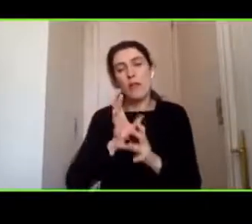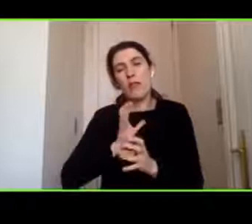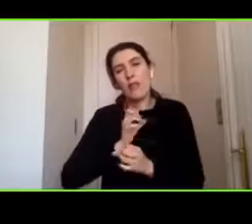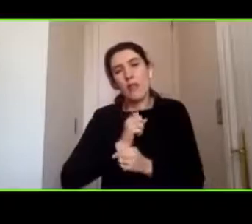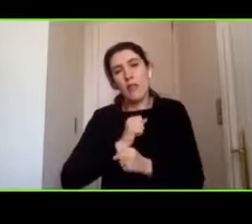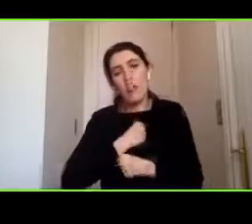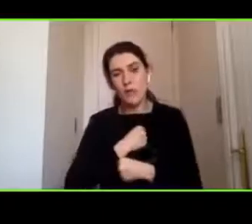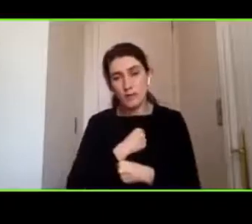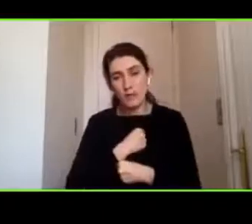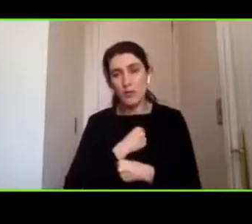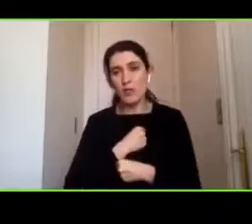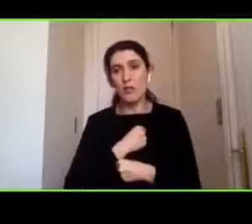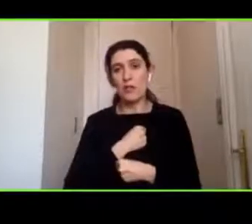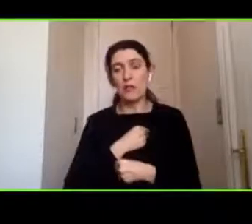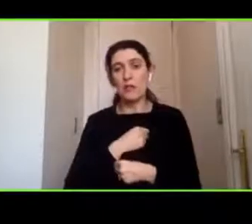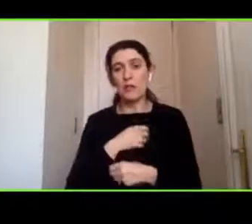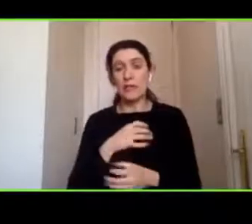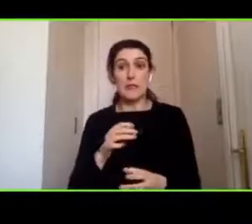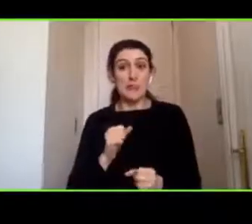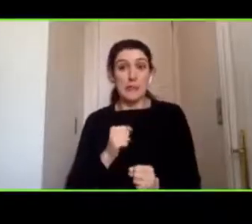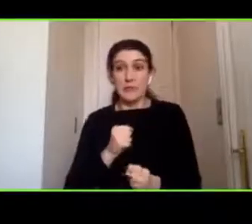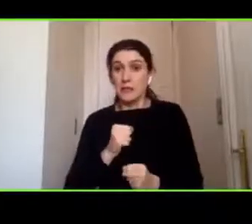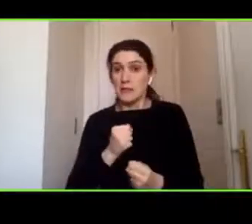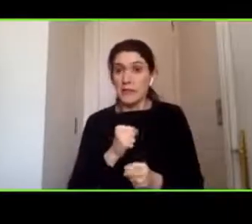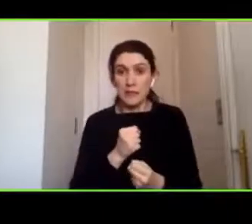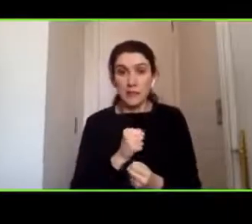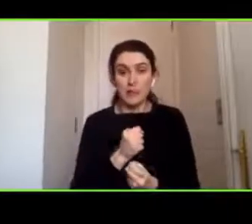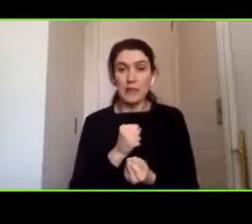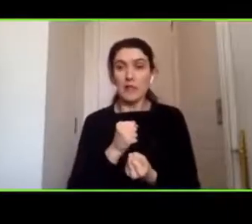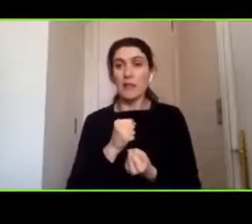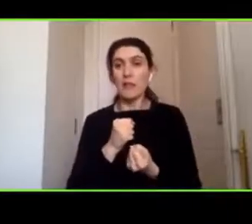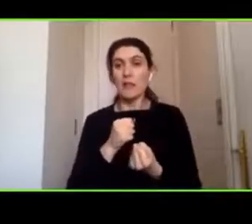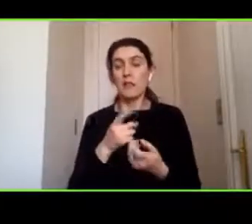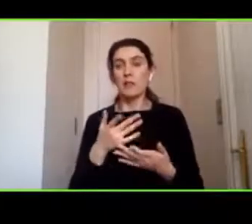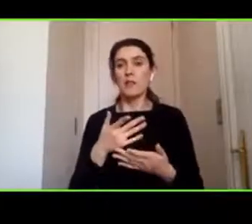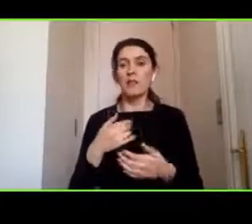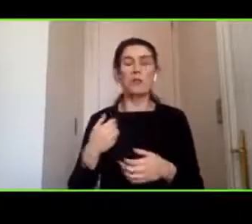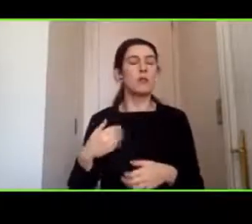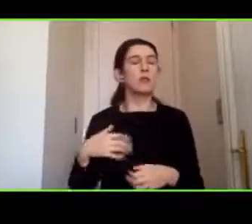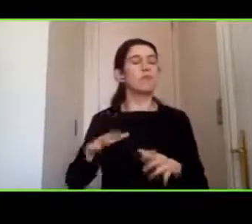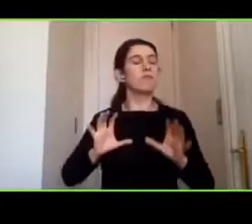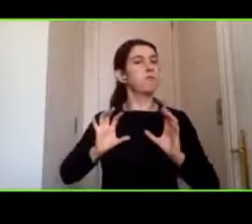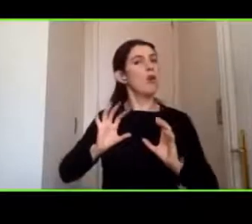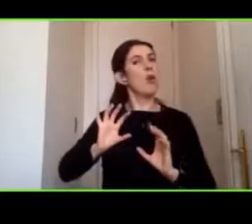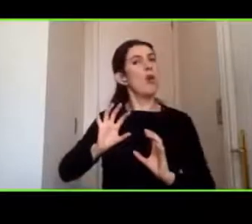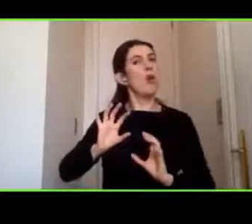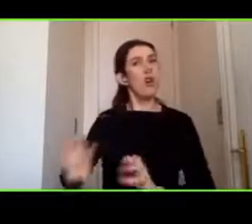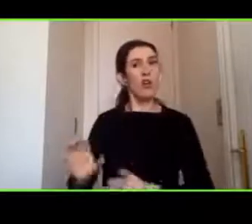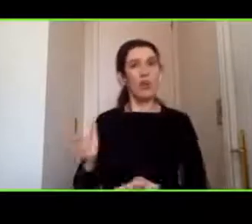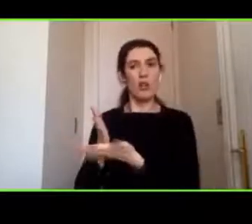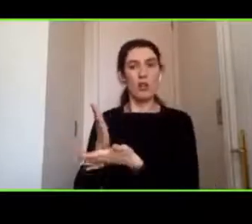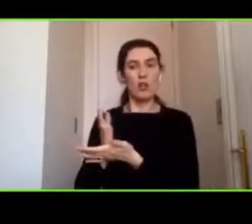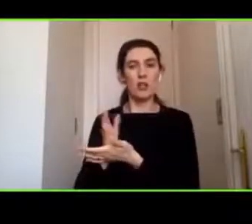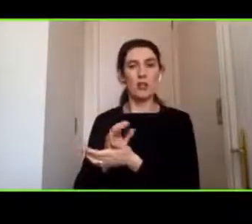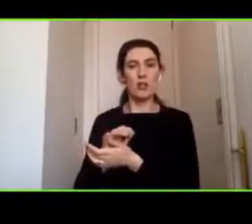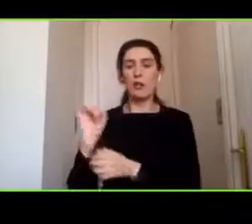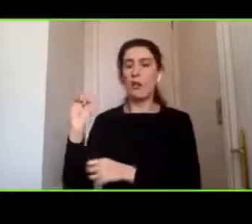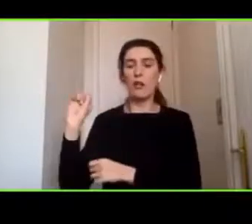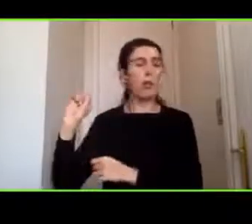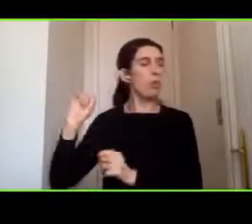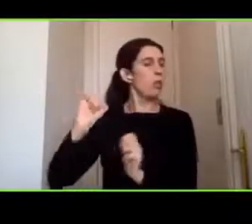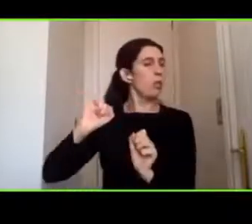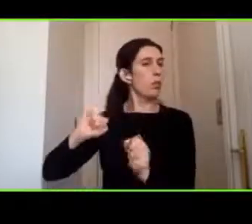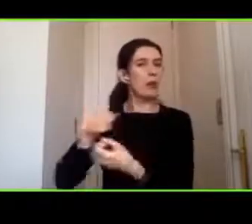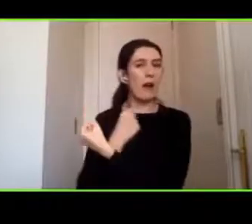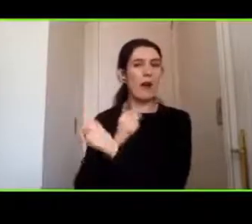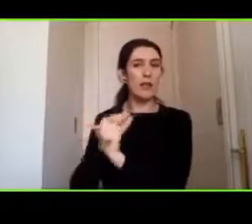ansiedad angustia fobia escolar abandono escolar por lo tanto es un seguimiento